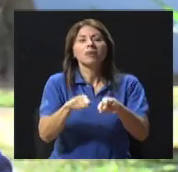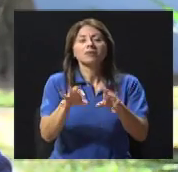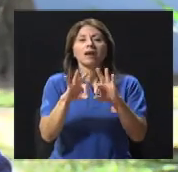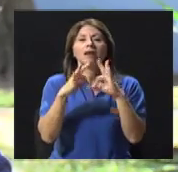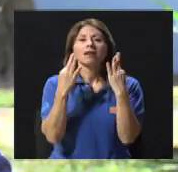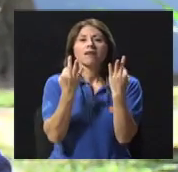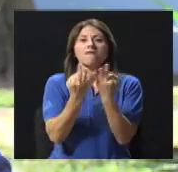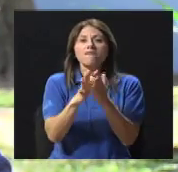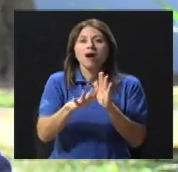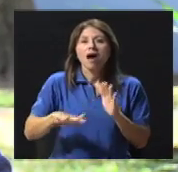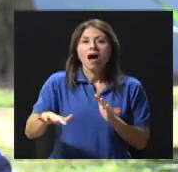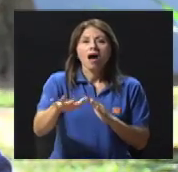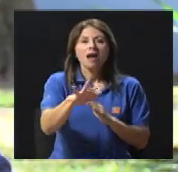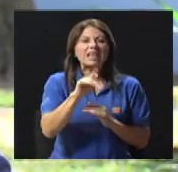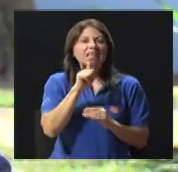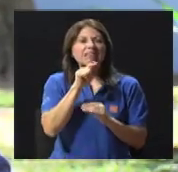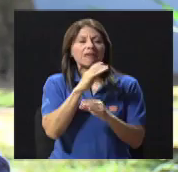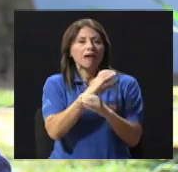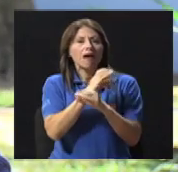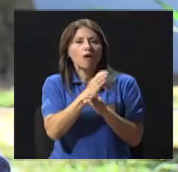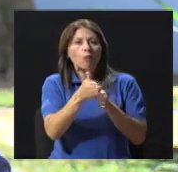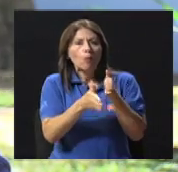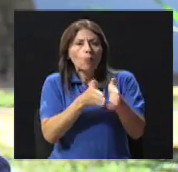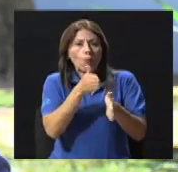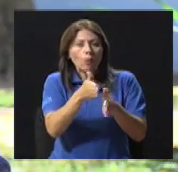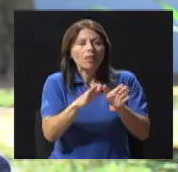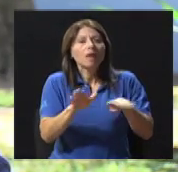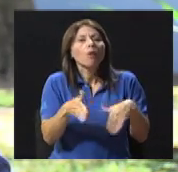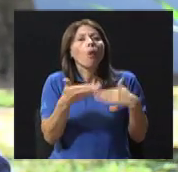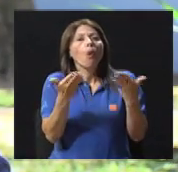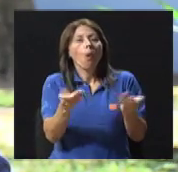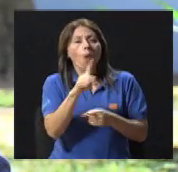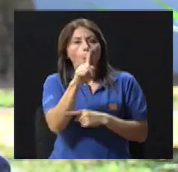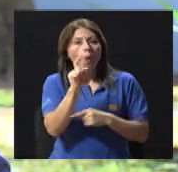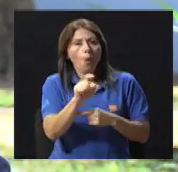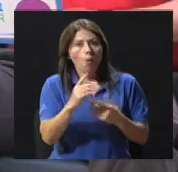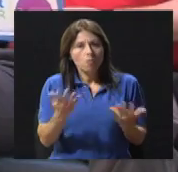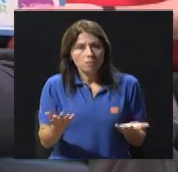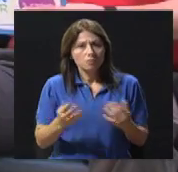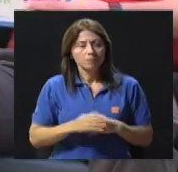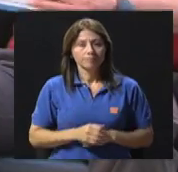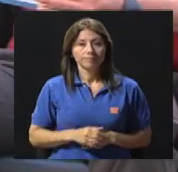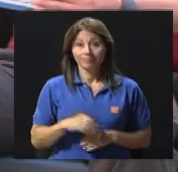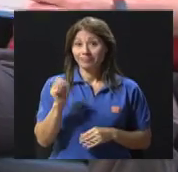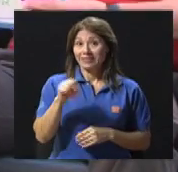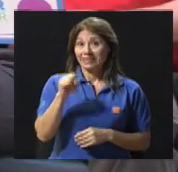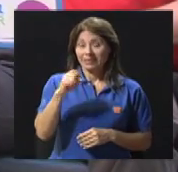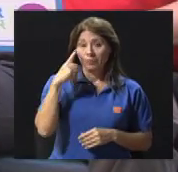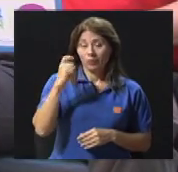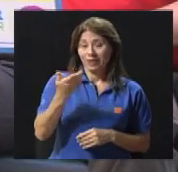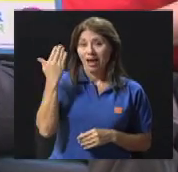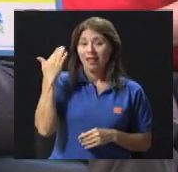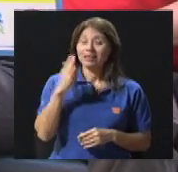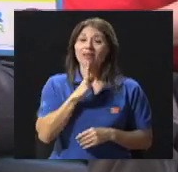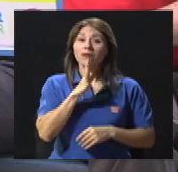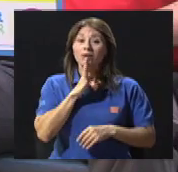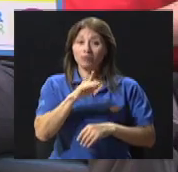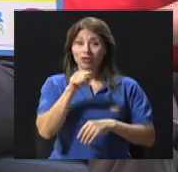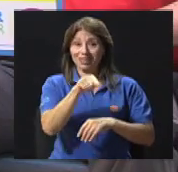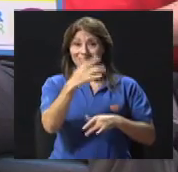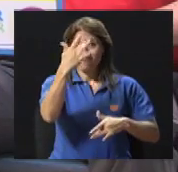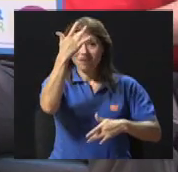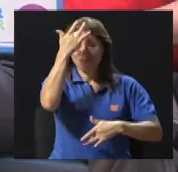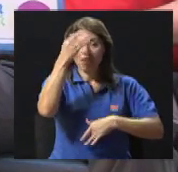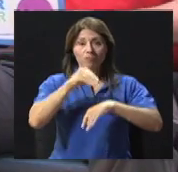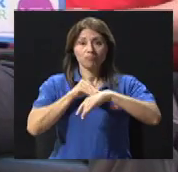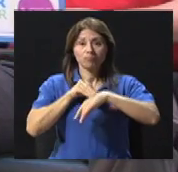quién lo va a cuidar, cómo se va a cuidar esta persona. Claro, porque ya hemos conversado que era un trastorno para toda la familia, ahora